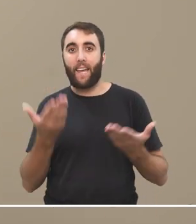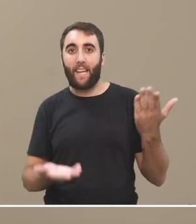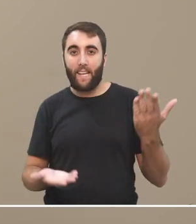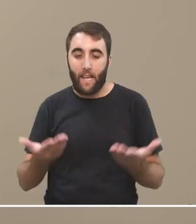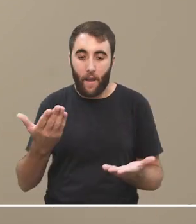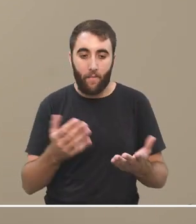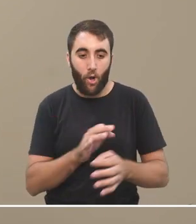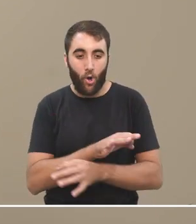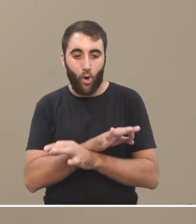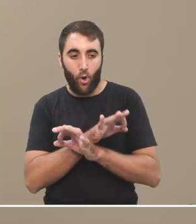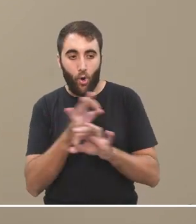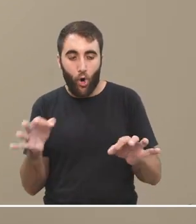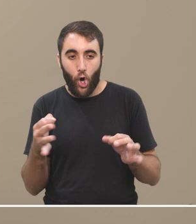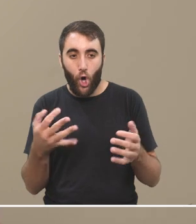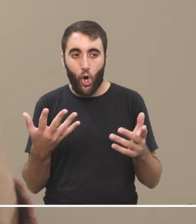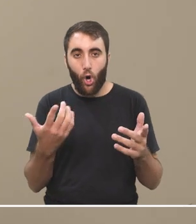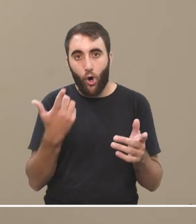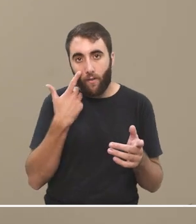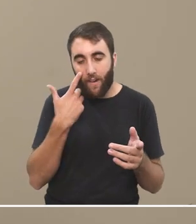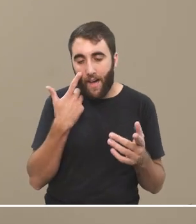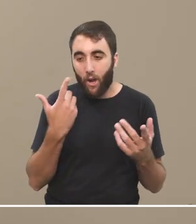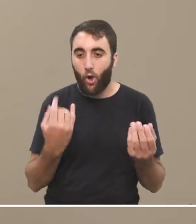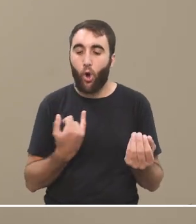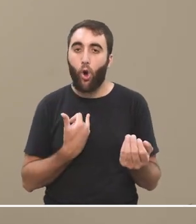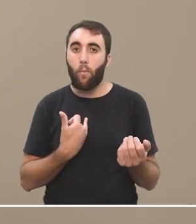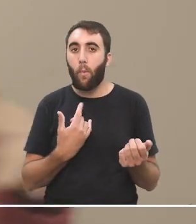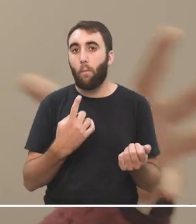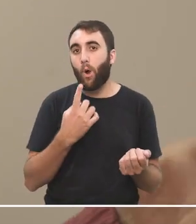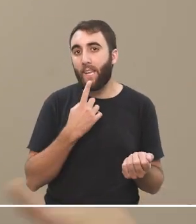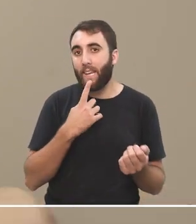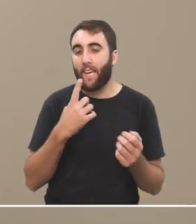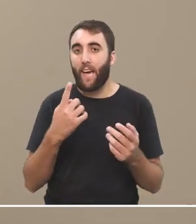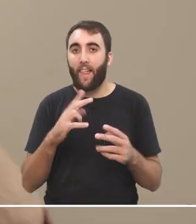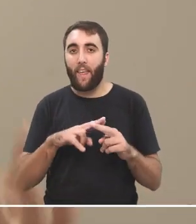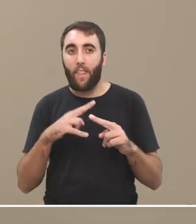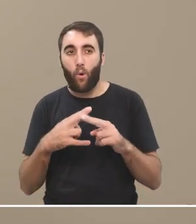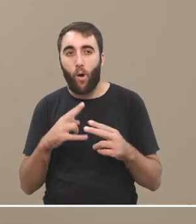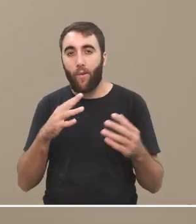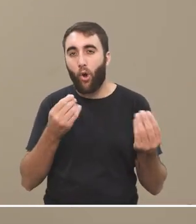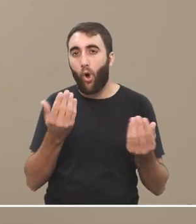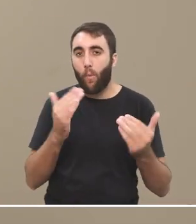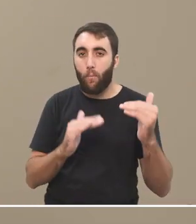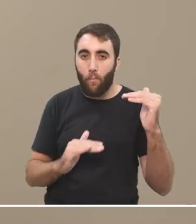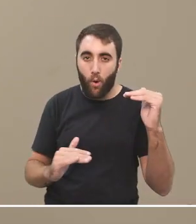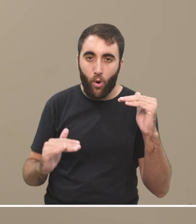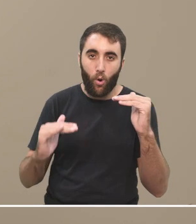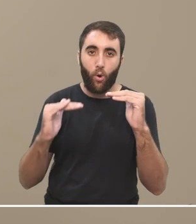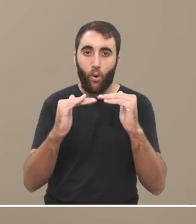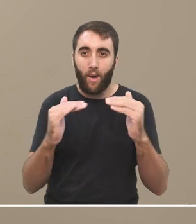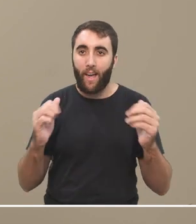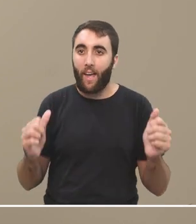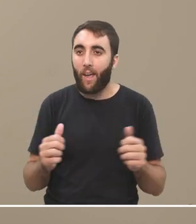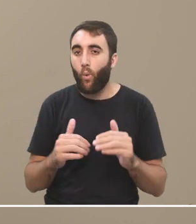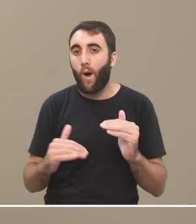o de introducir políticas de redistribución, de igualdad de